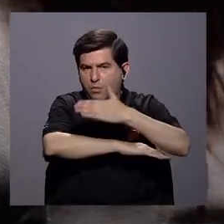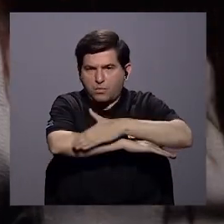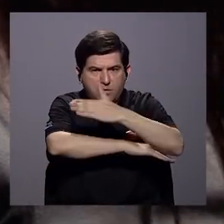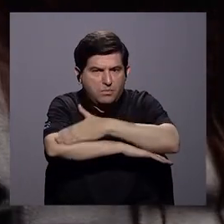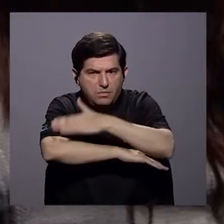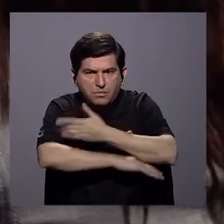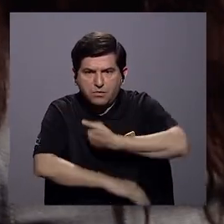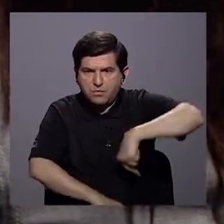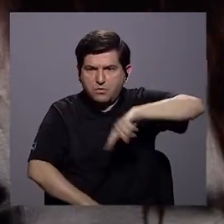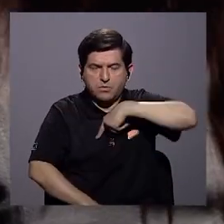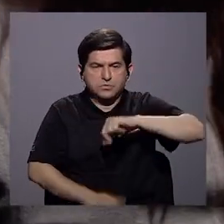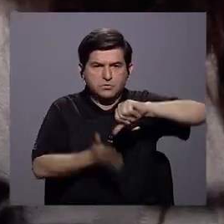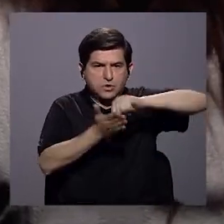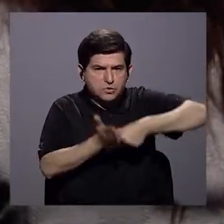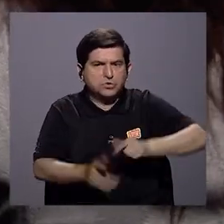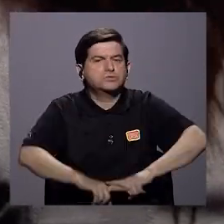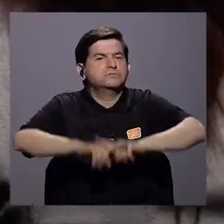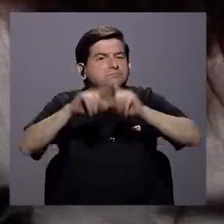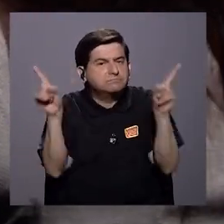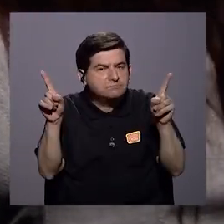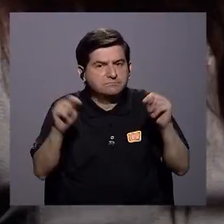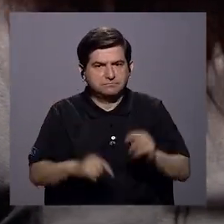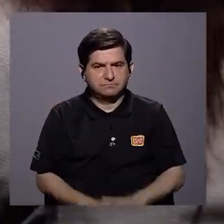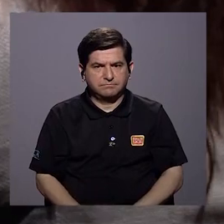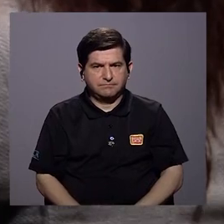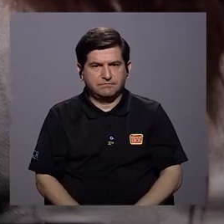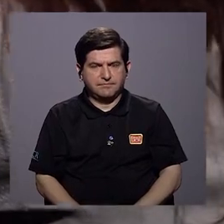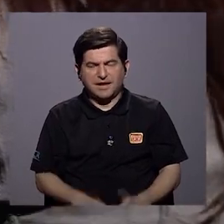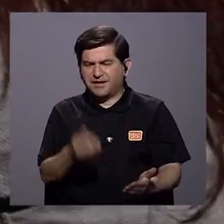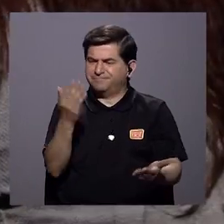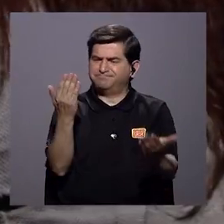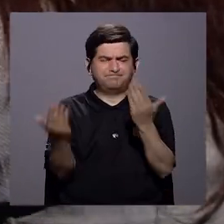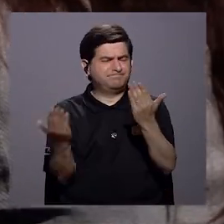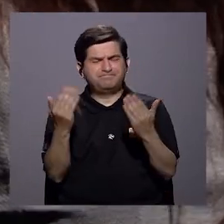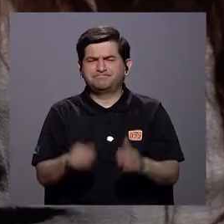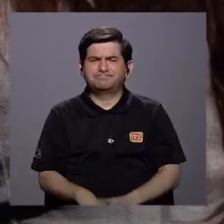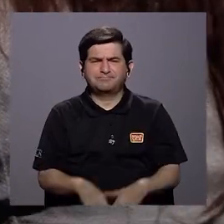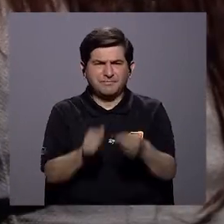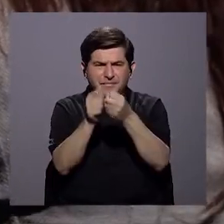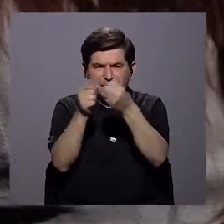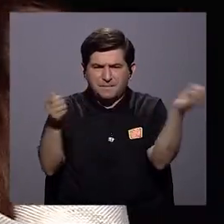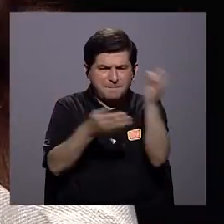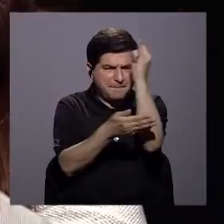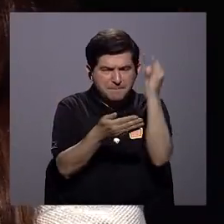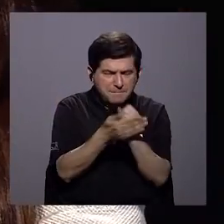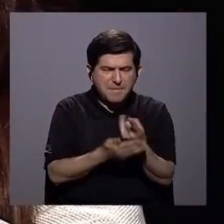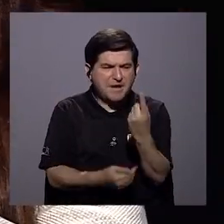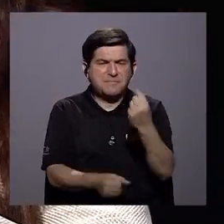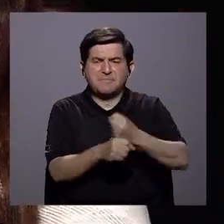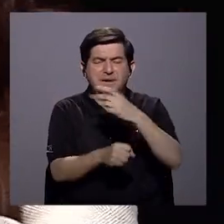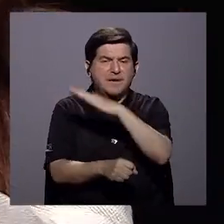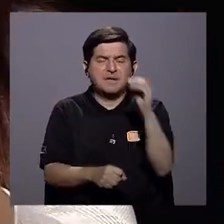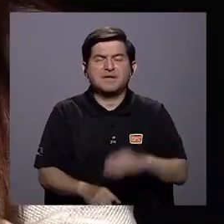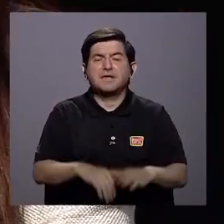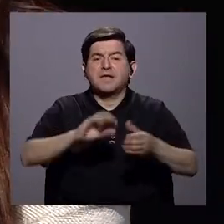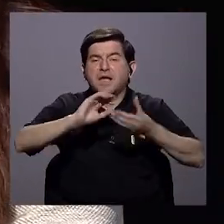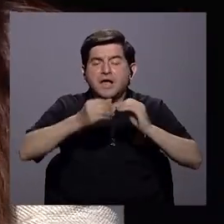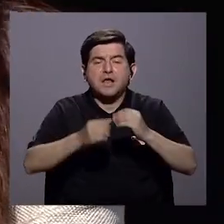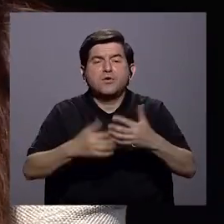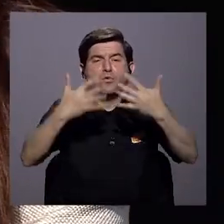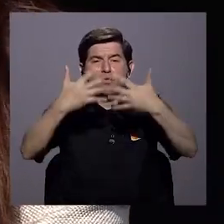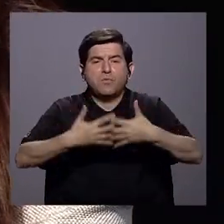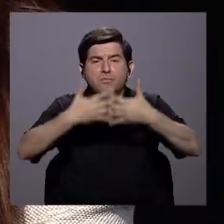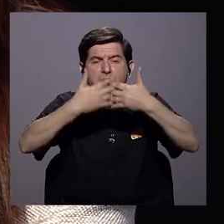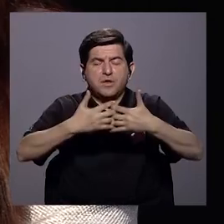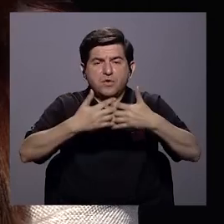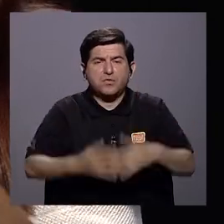tenemos que hacer un énfasis diferenciado porque cuando contrastamos el mapa del desempleo con el mapa de la cantidad de